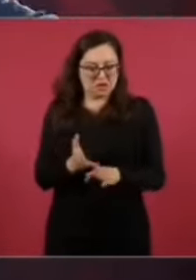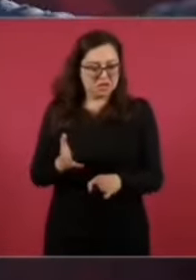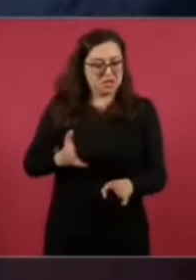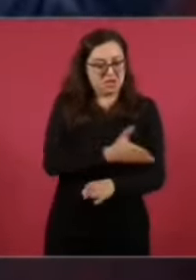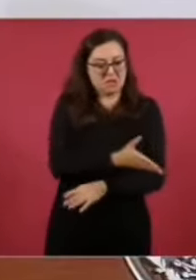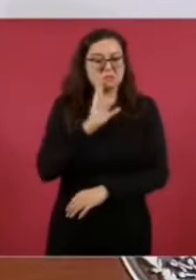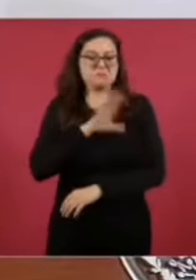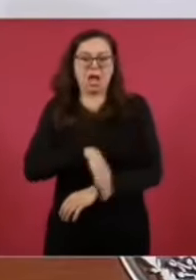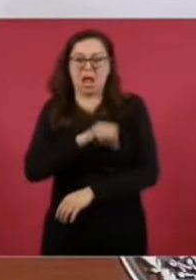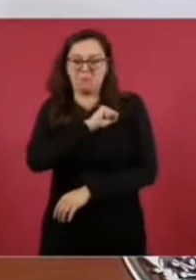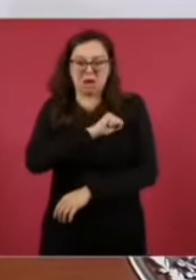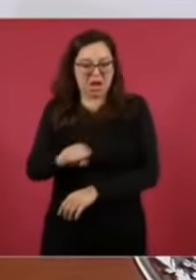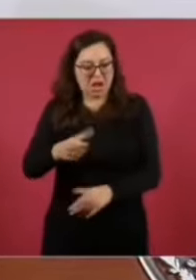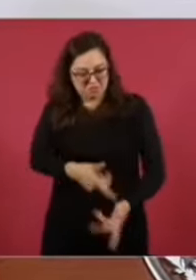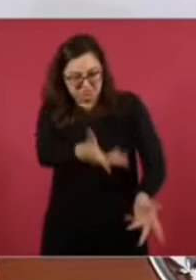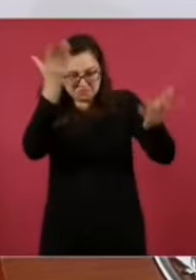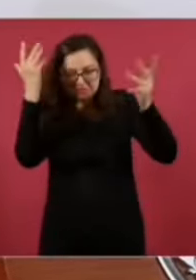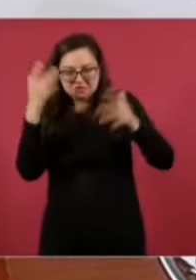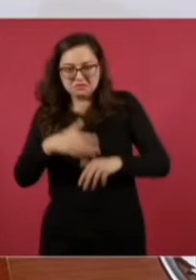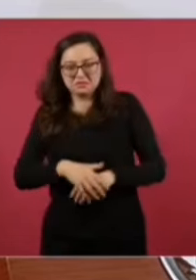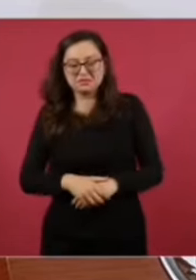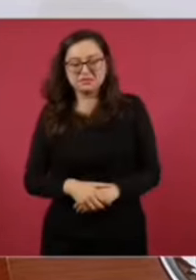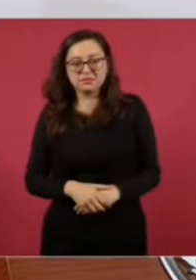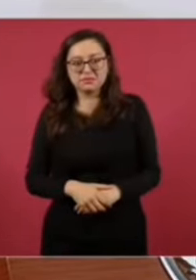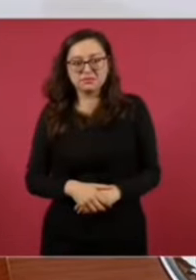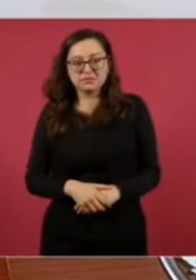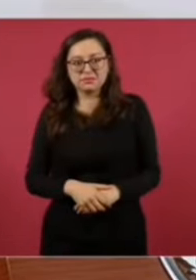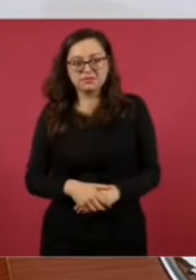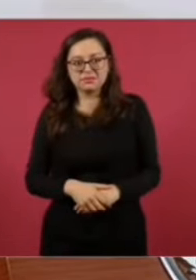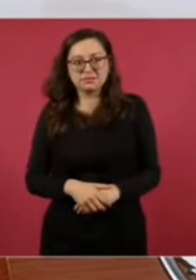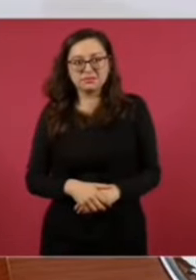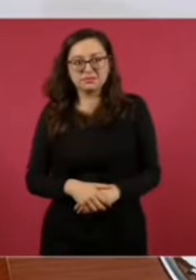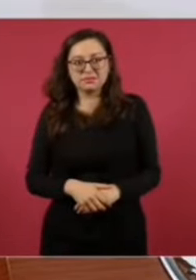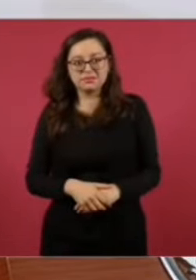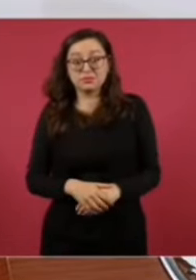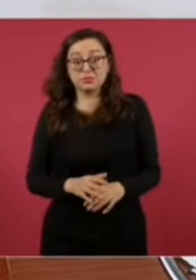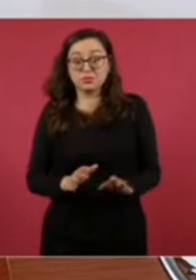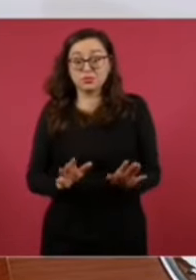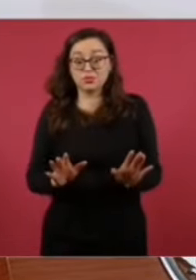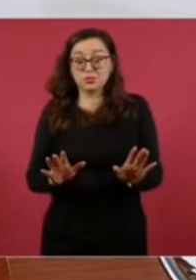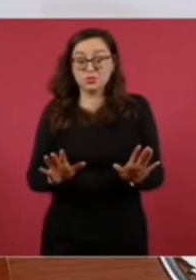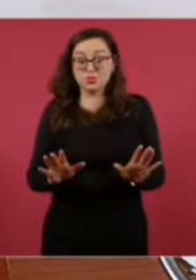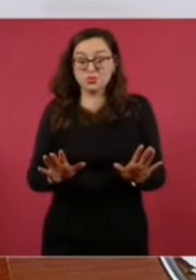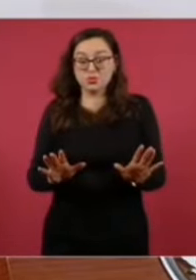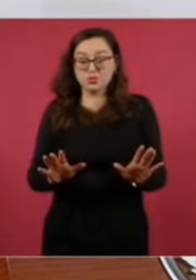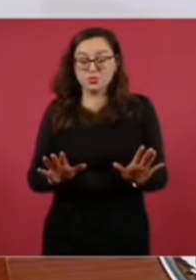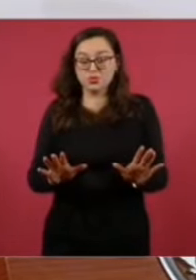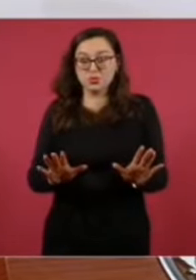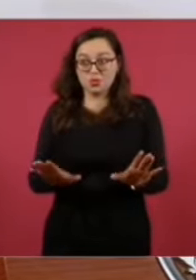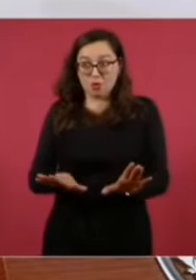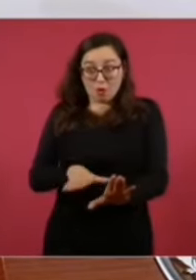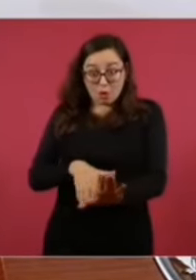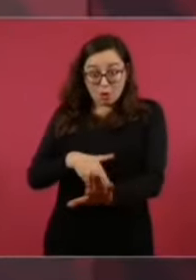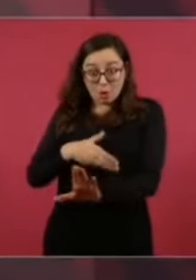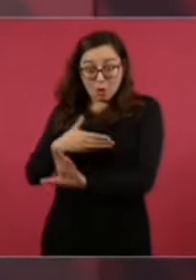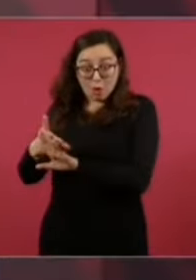eran los otros, pero decimos no, sí, es una institución.